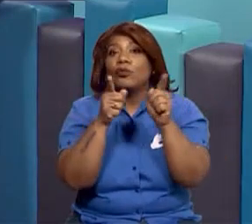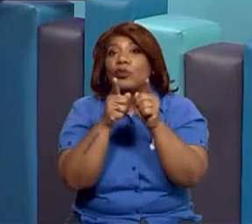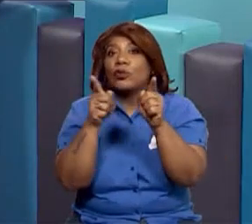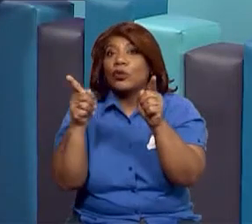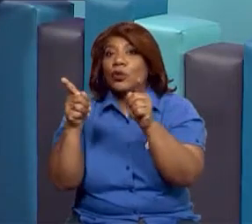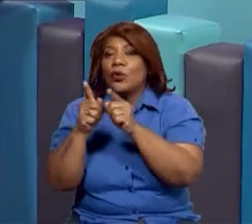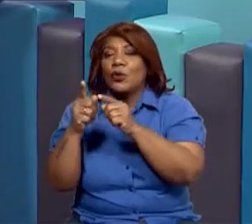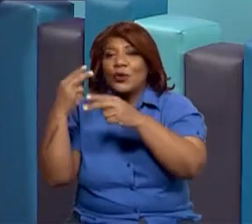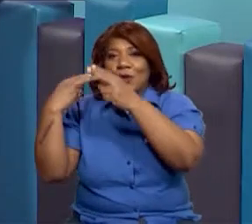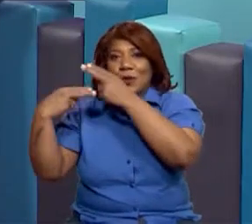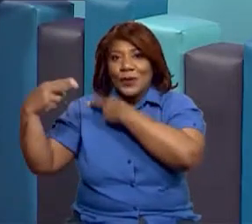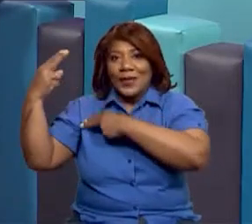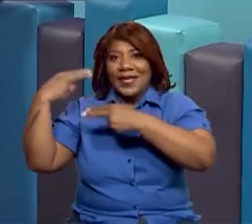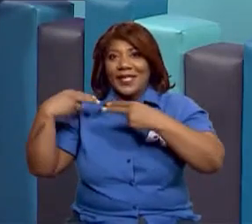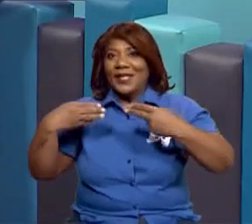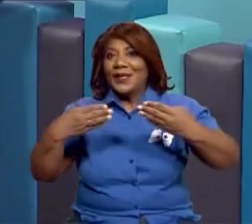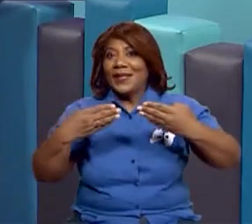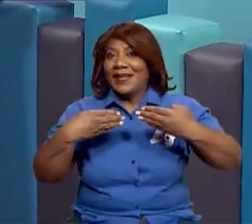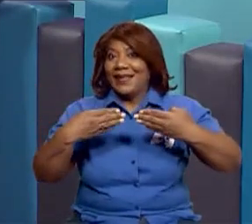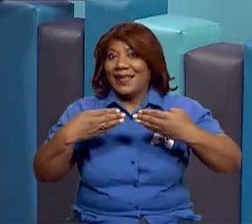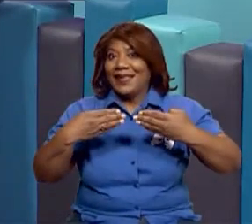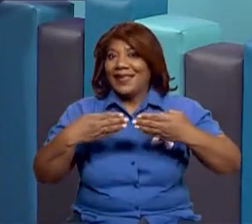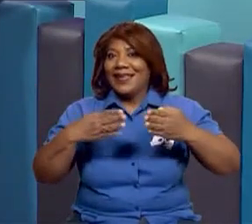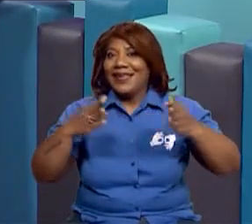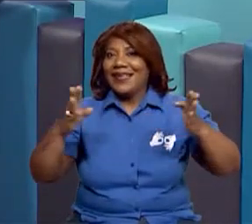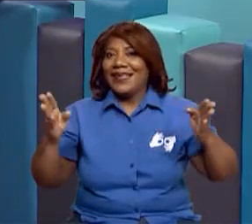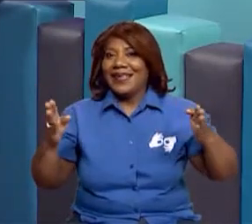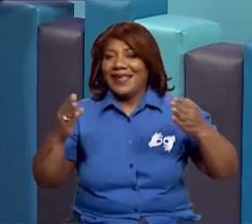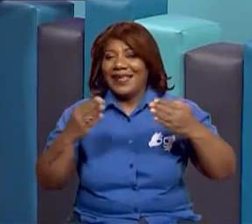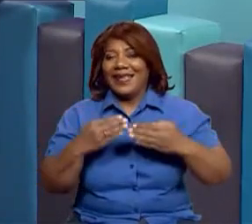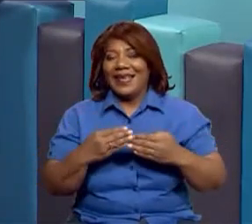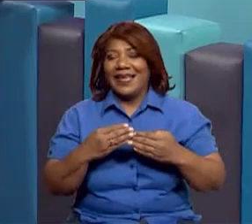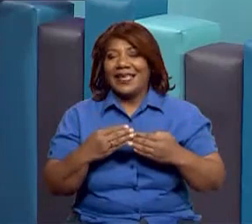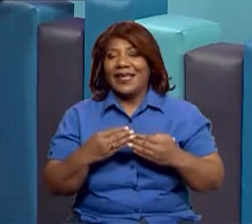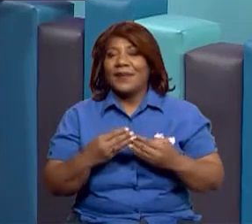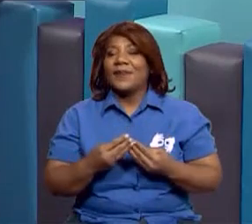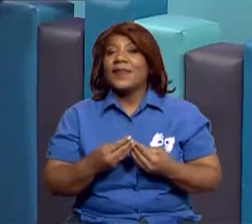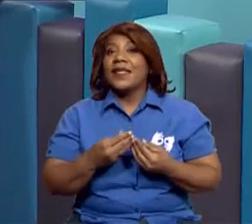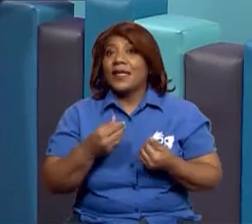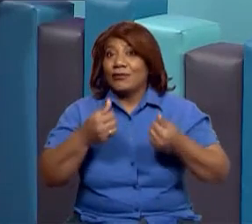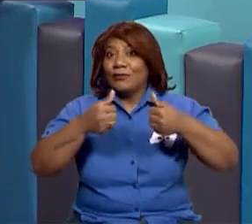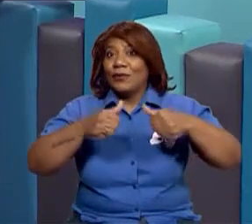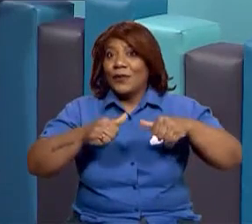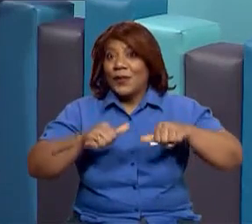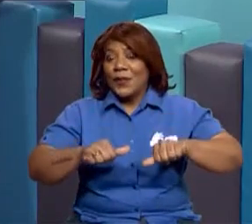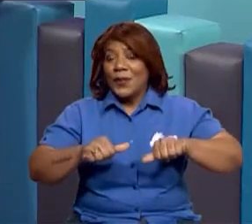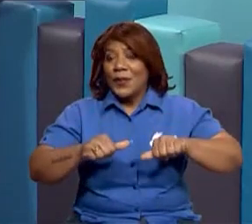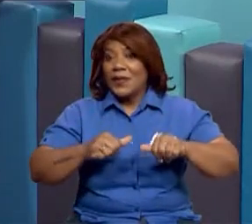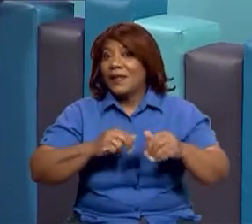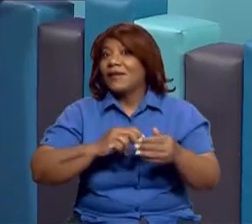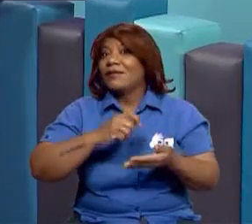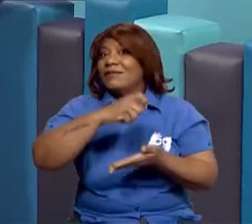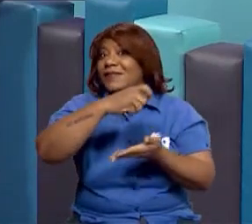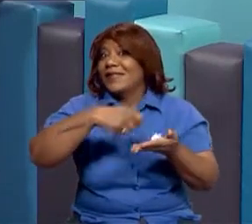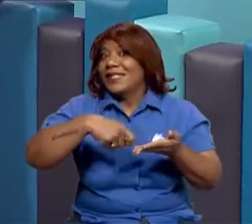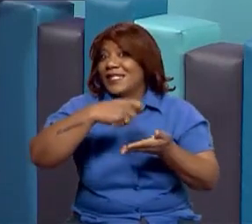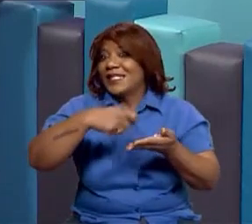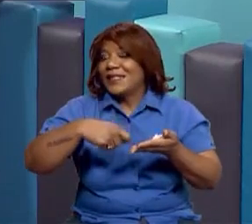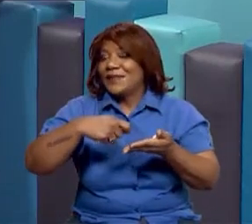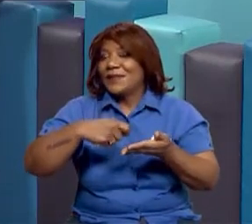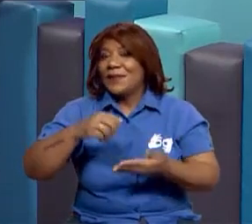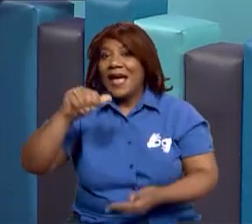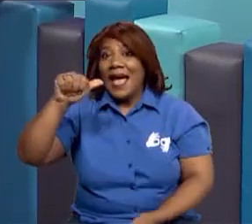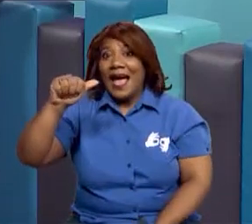de nuestro canal. Y que estas cápsulas son a través de un convenio que se realizó con la